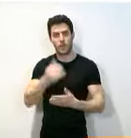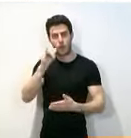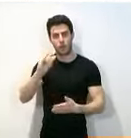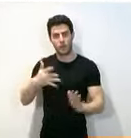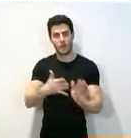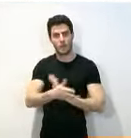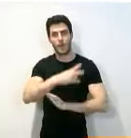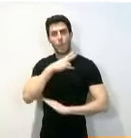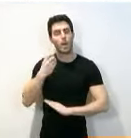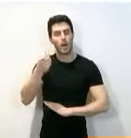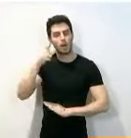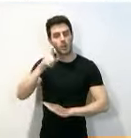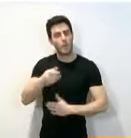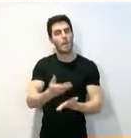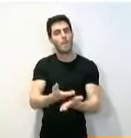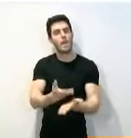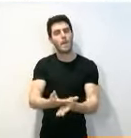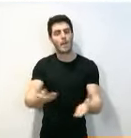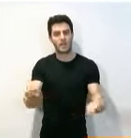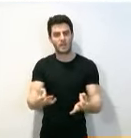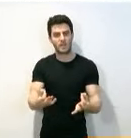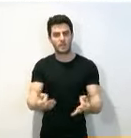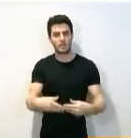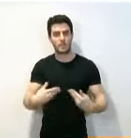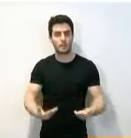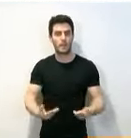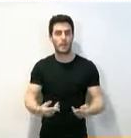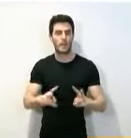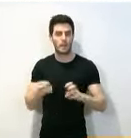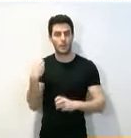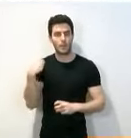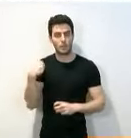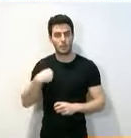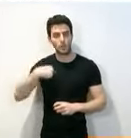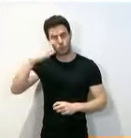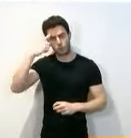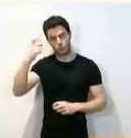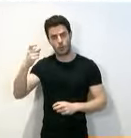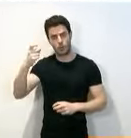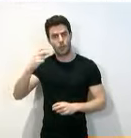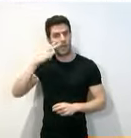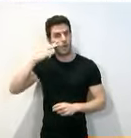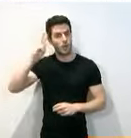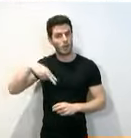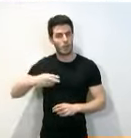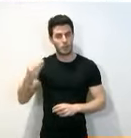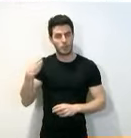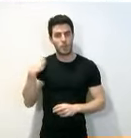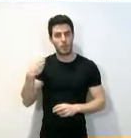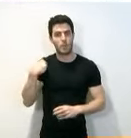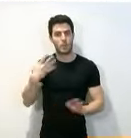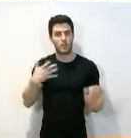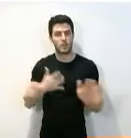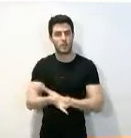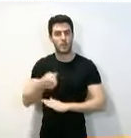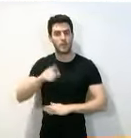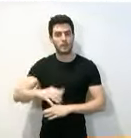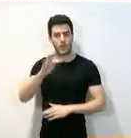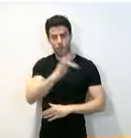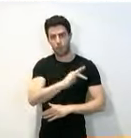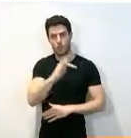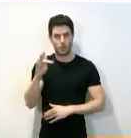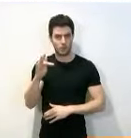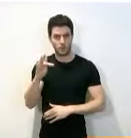un valor también a reivindicar. Bueno, pues, en ese sentido, yo creo que ese reconocimiento implica también ese compromiso